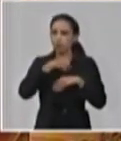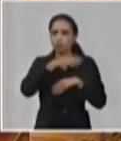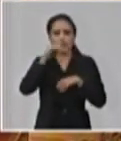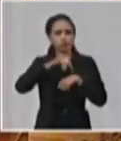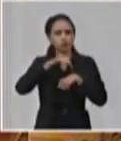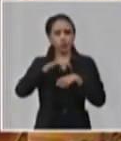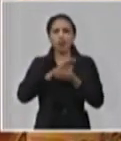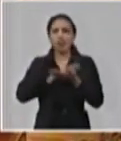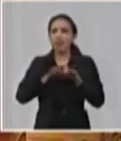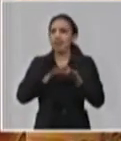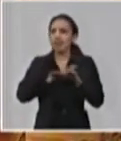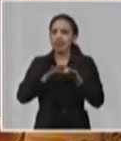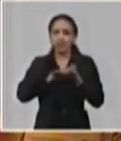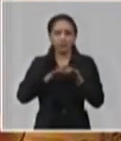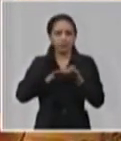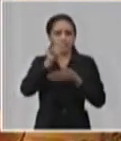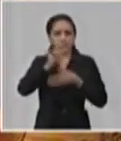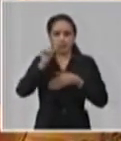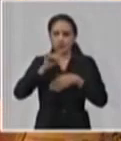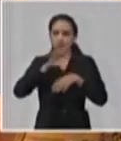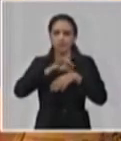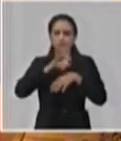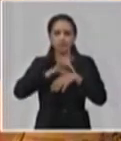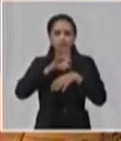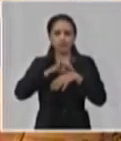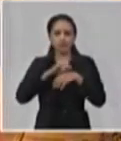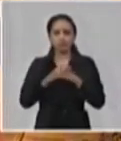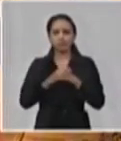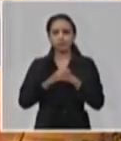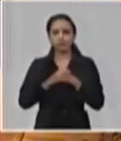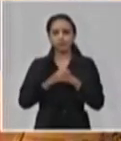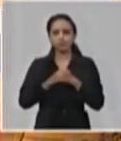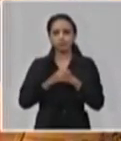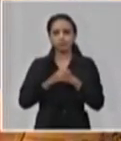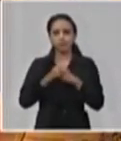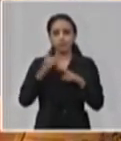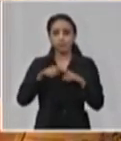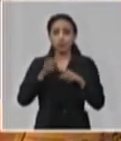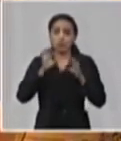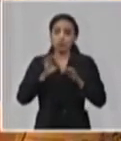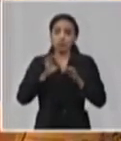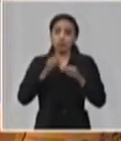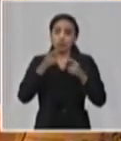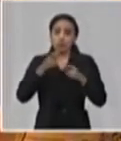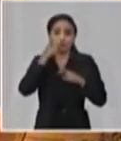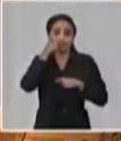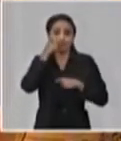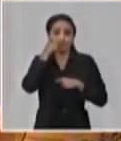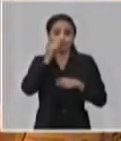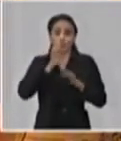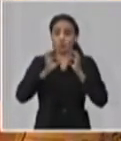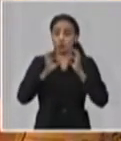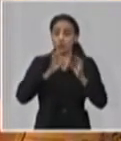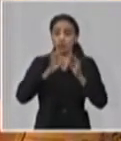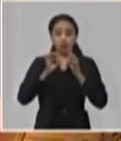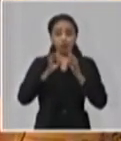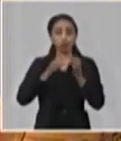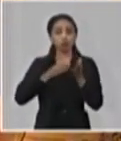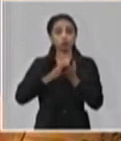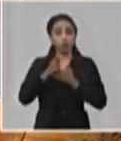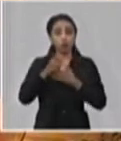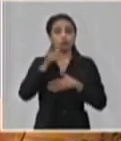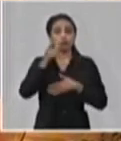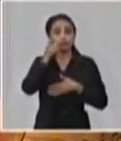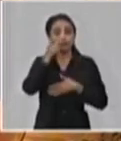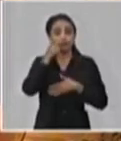ahora ningún caso de coronavirus. No obstante, como se dice, el riesgo está presente, tenemos que seguirlo buscando y tenemos que